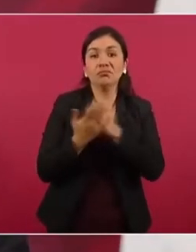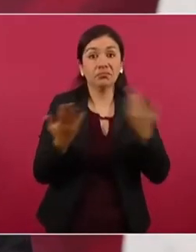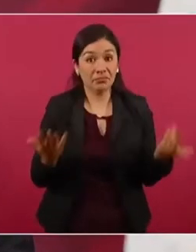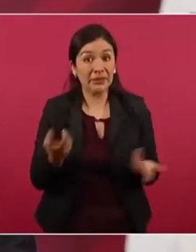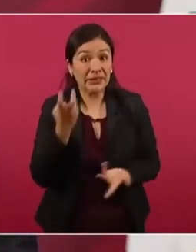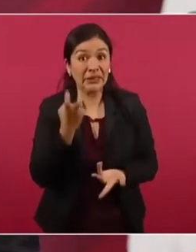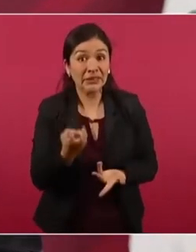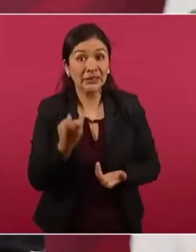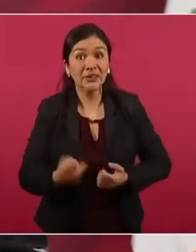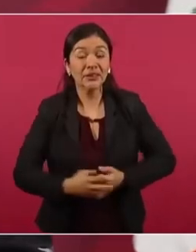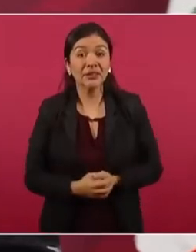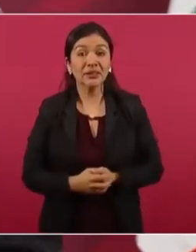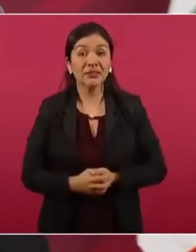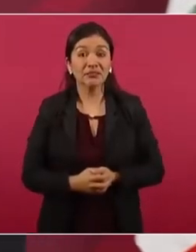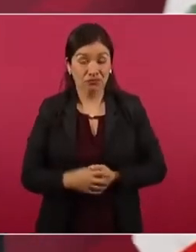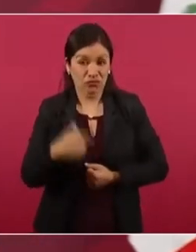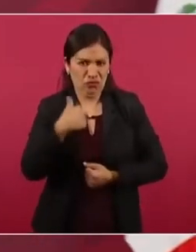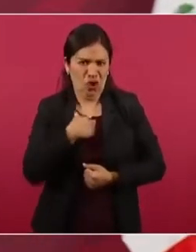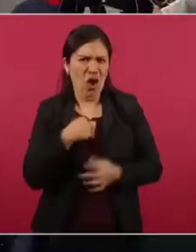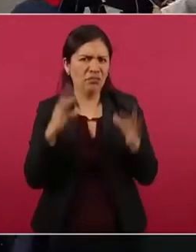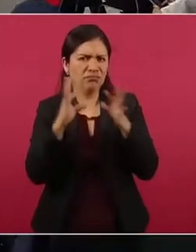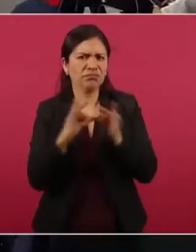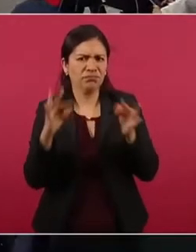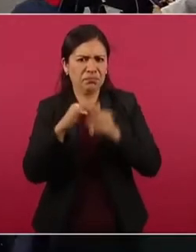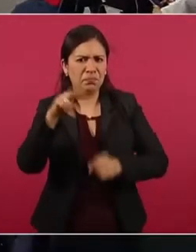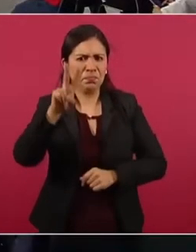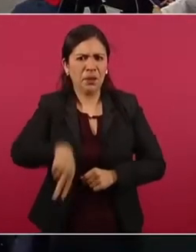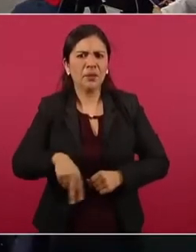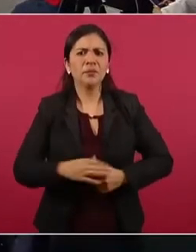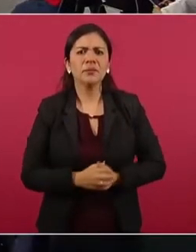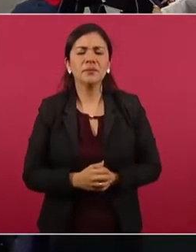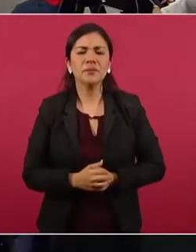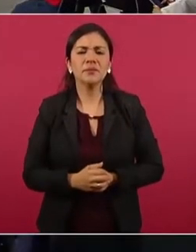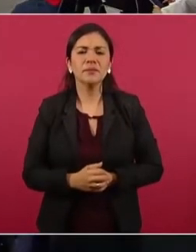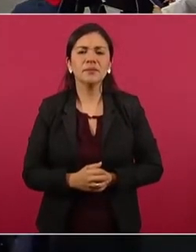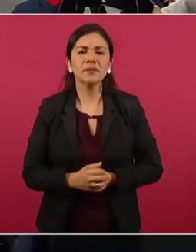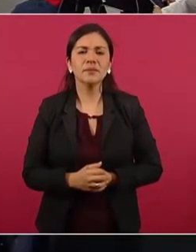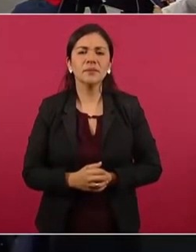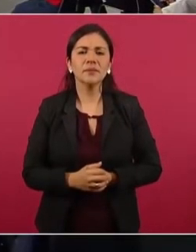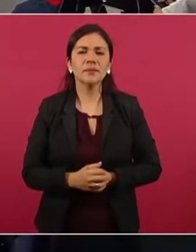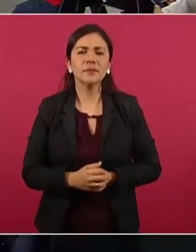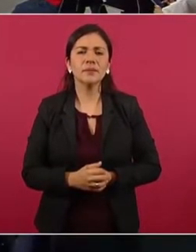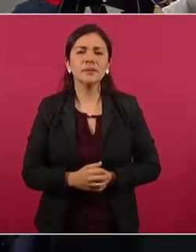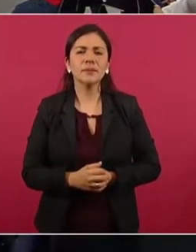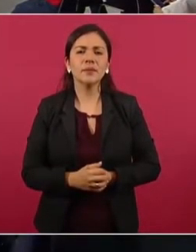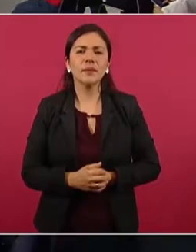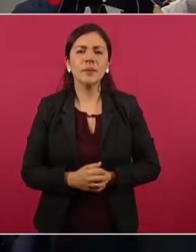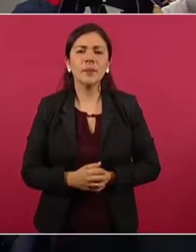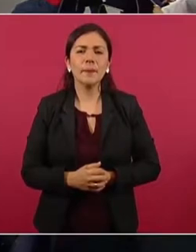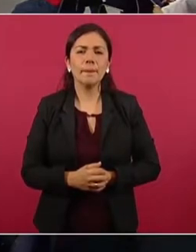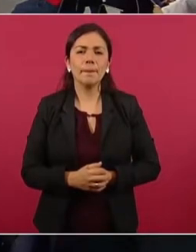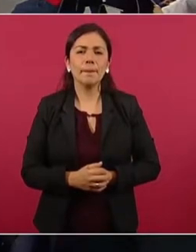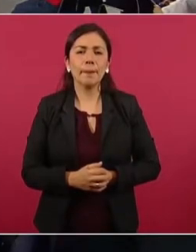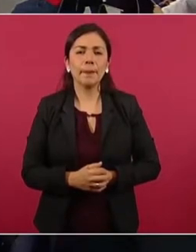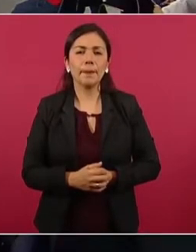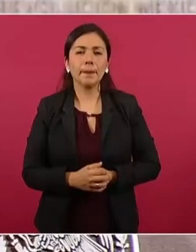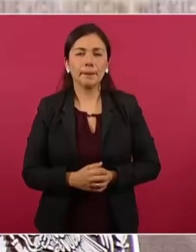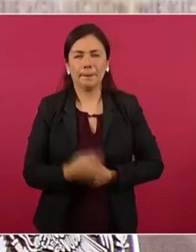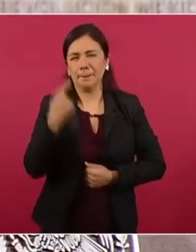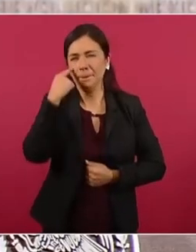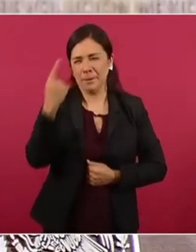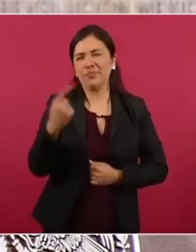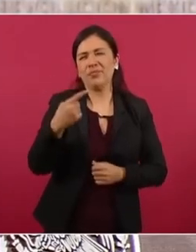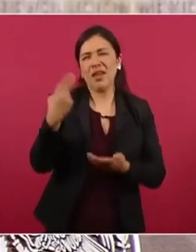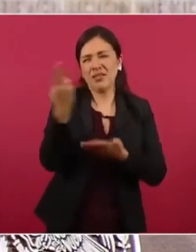protector, lo digo por la caricatura de